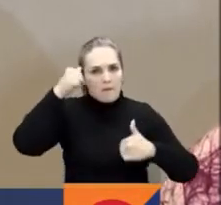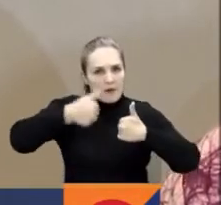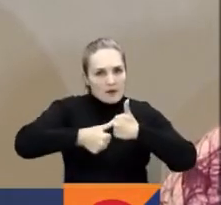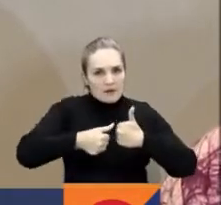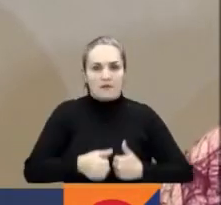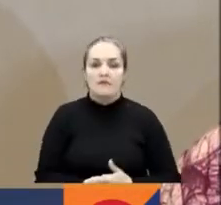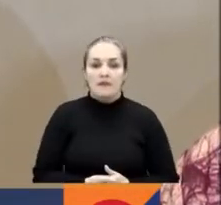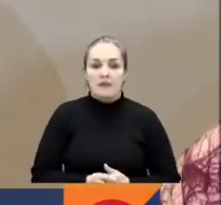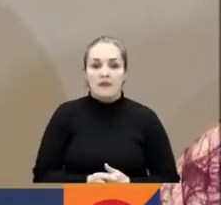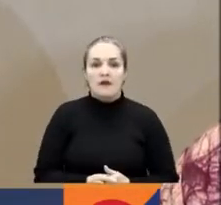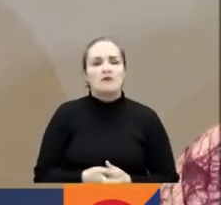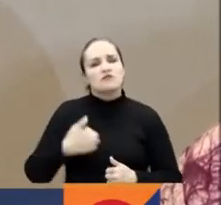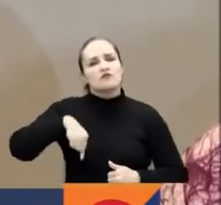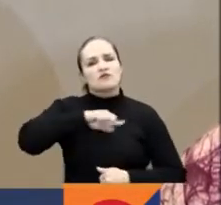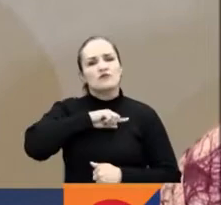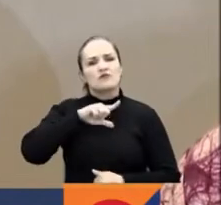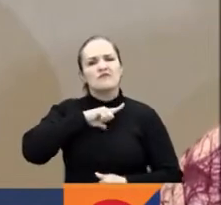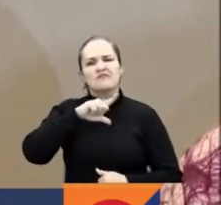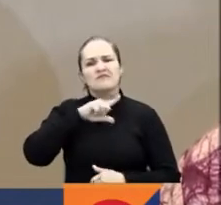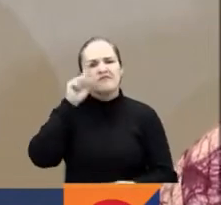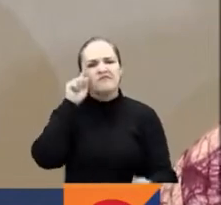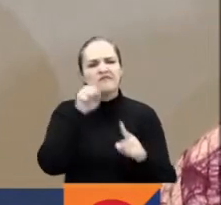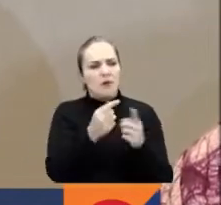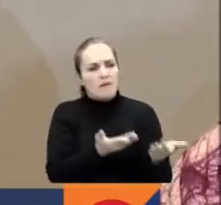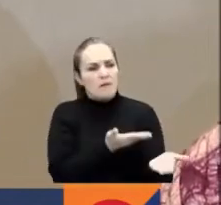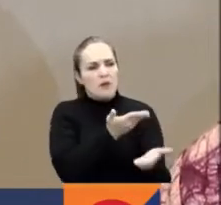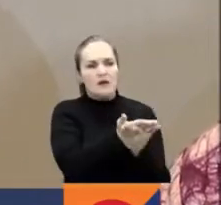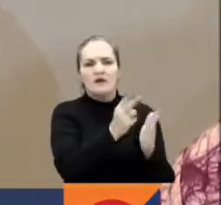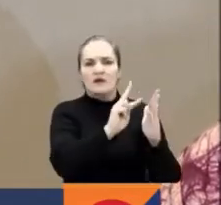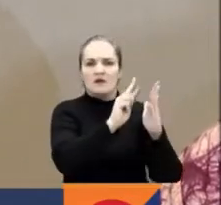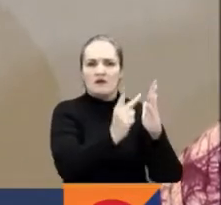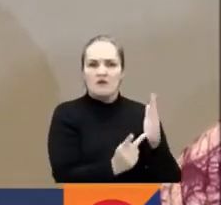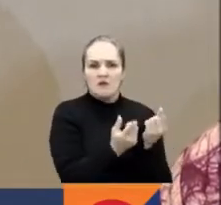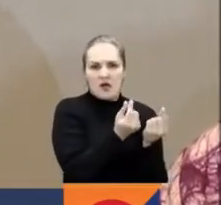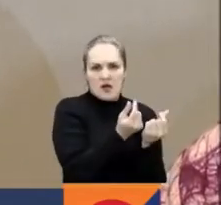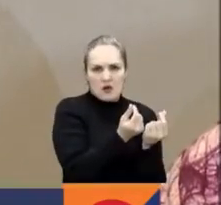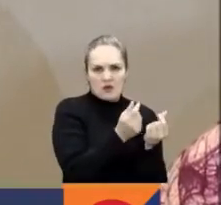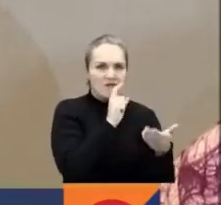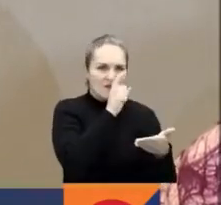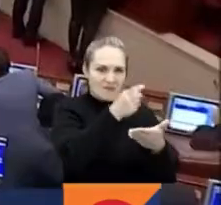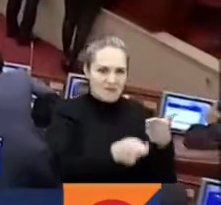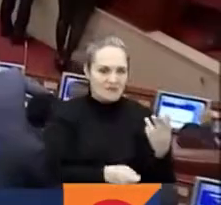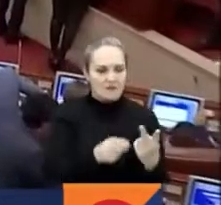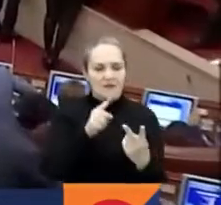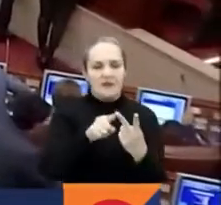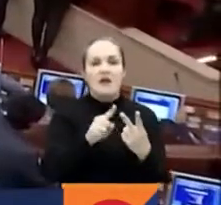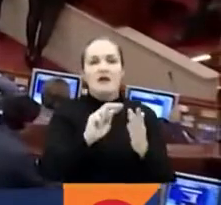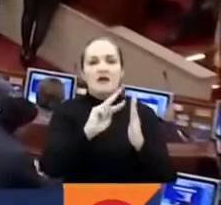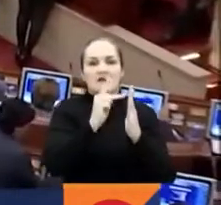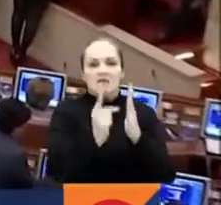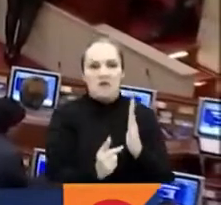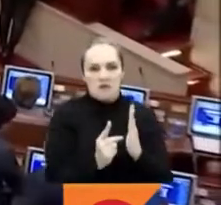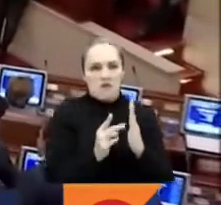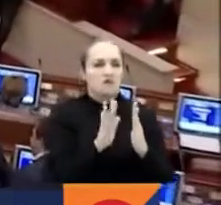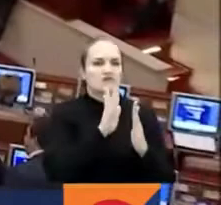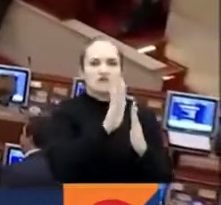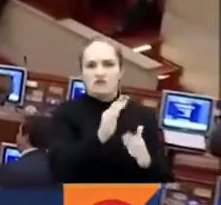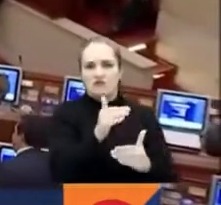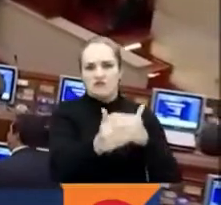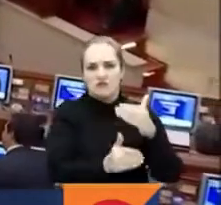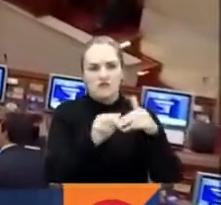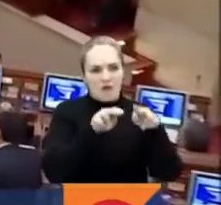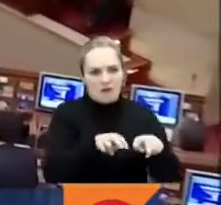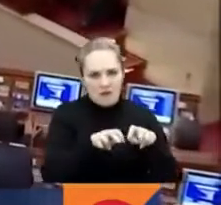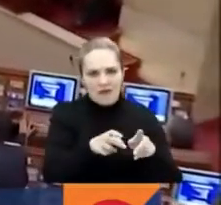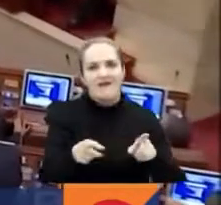económicas, la tributaria, el presupuesto general de la nación y el plan nacional de desarrollo. La reforma política con la que el